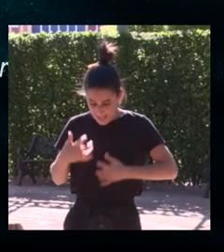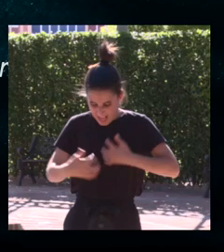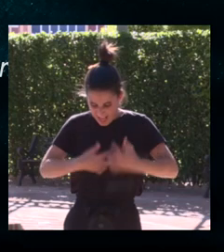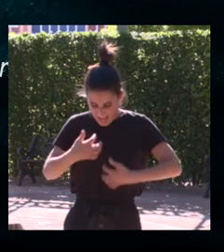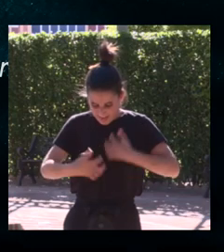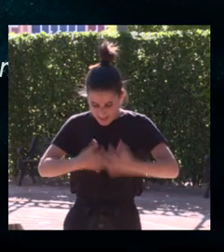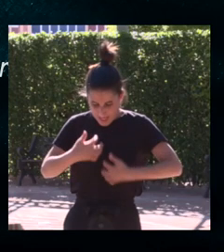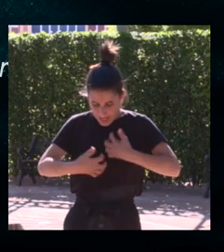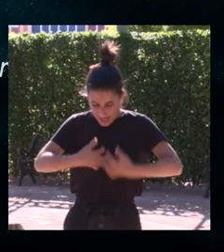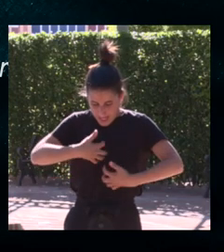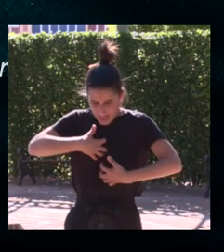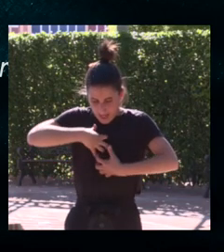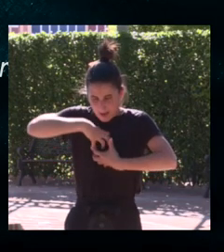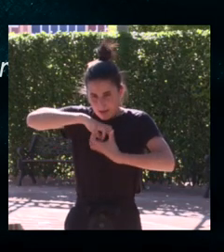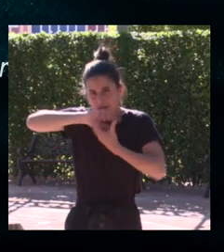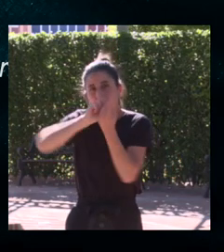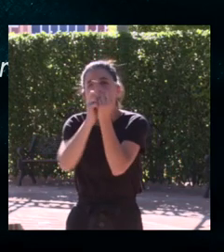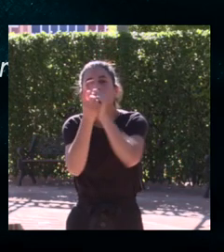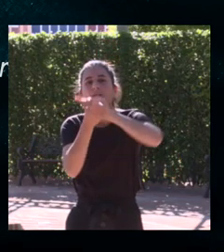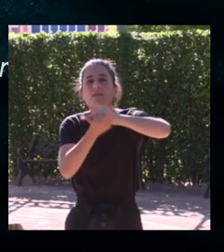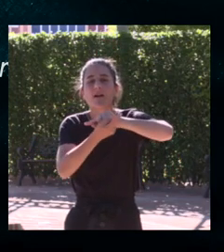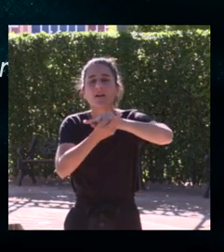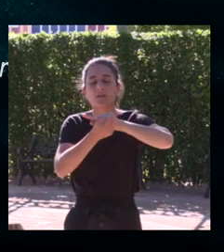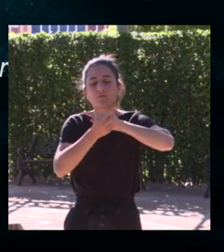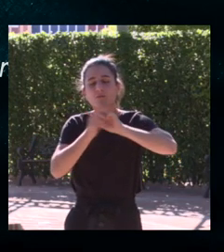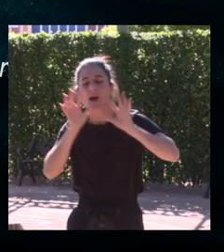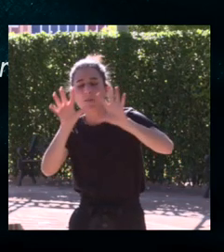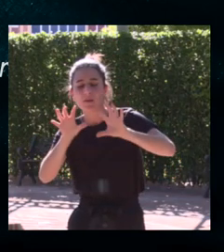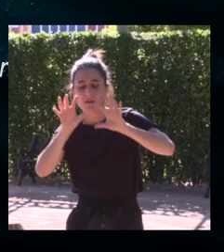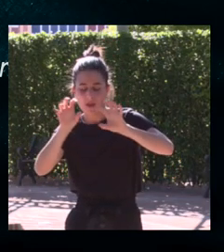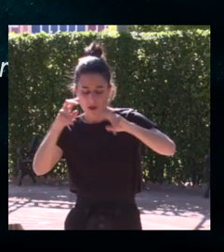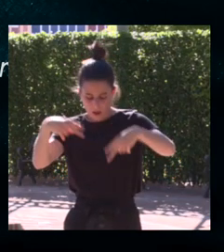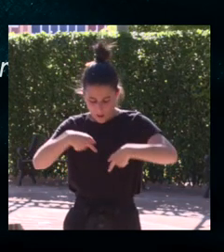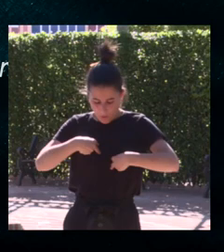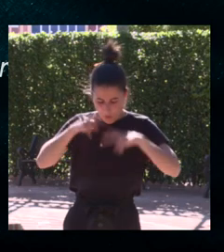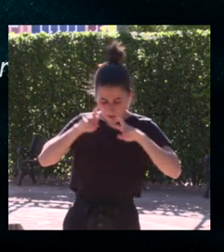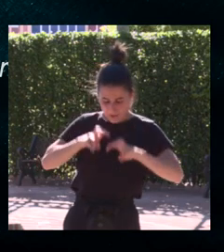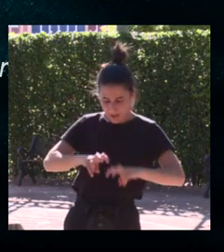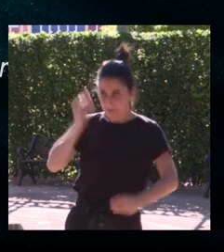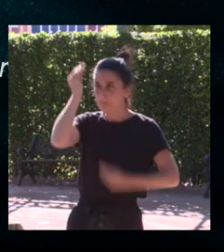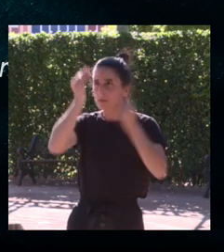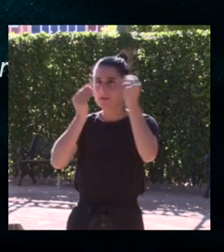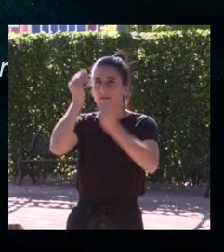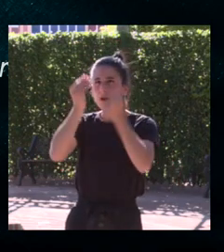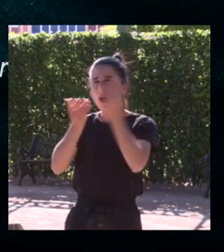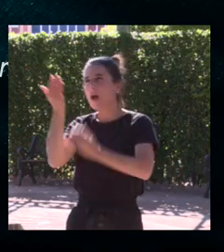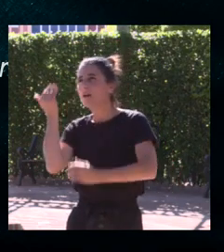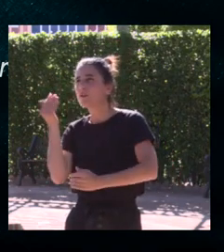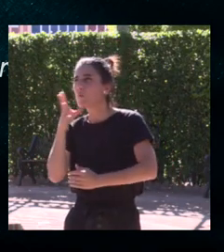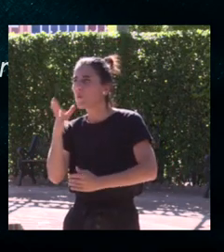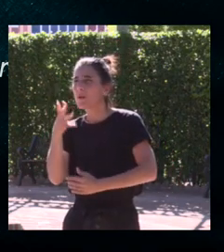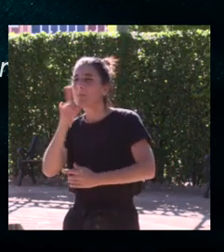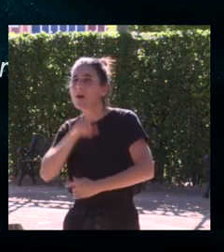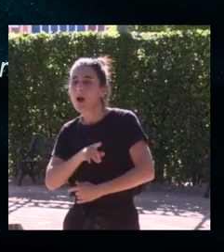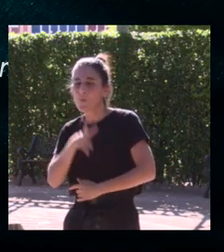esa rabia hay que transformarla en una visión en un análisis pensar qué es lo que ha ido mal qué es lo que no